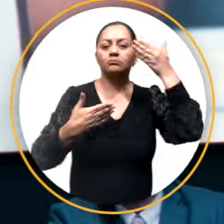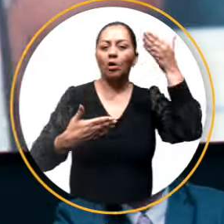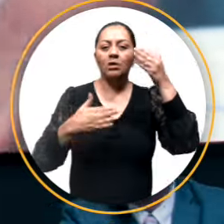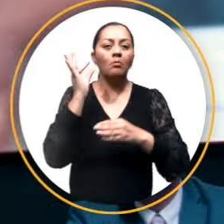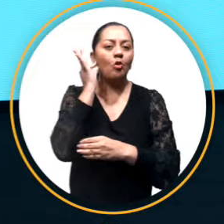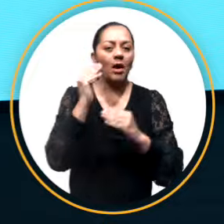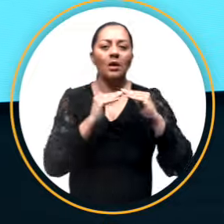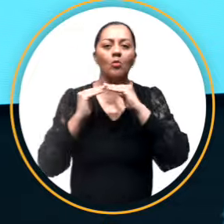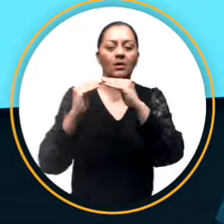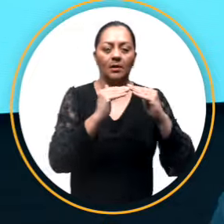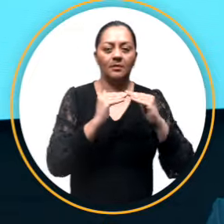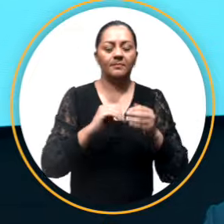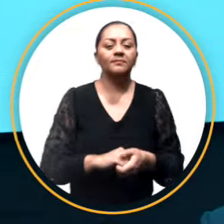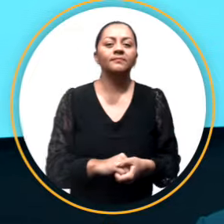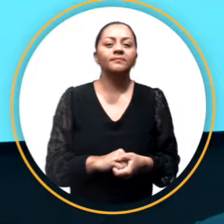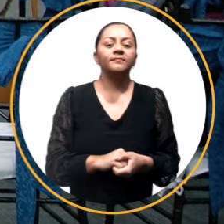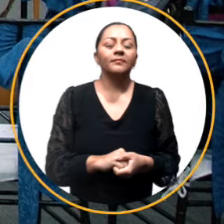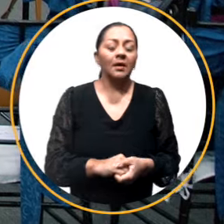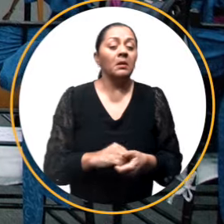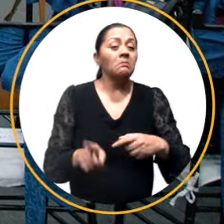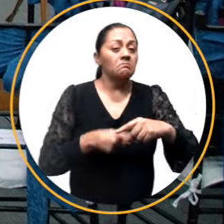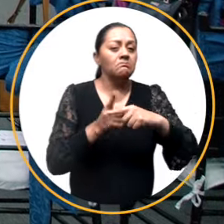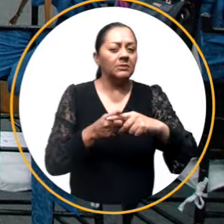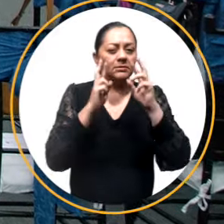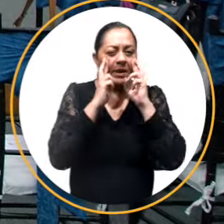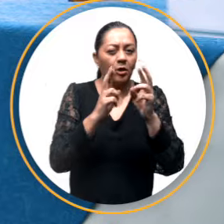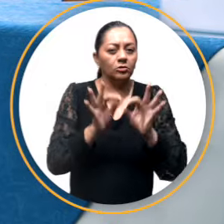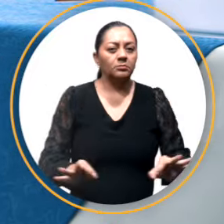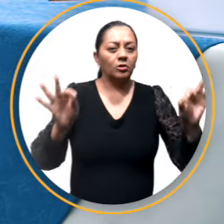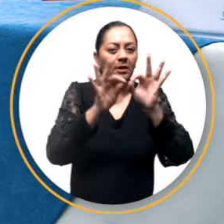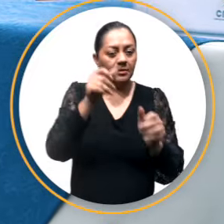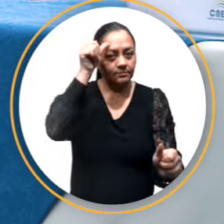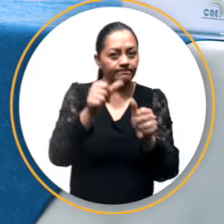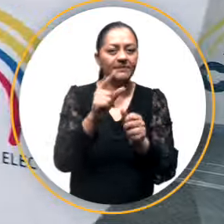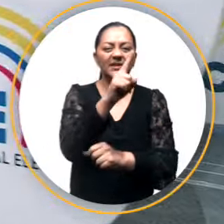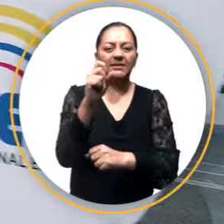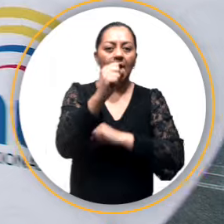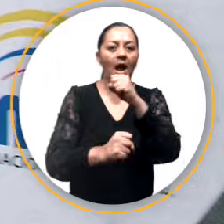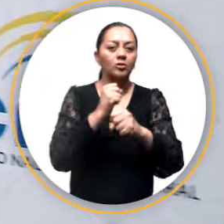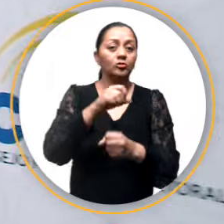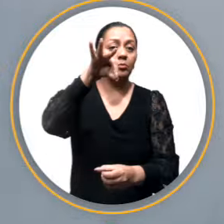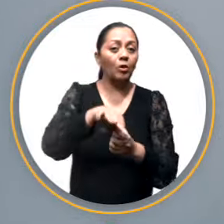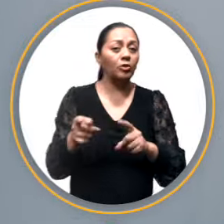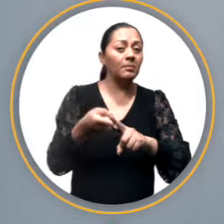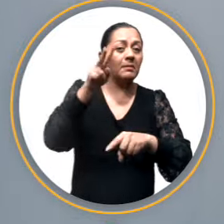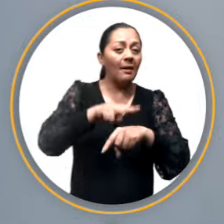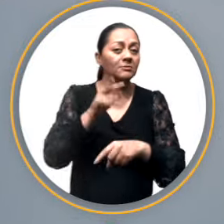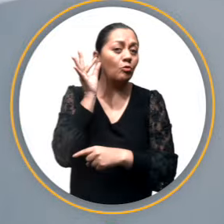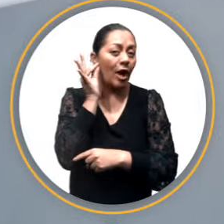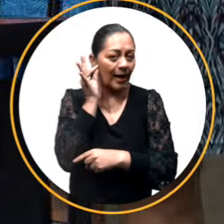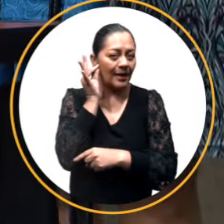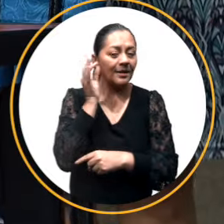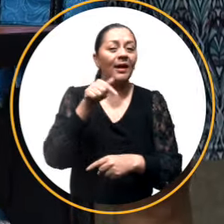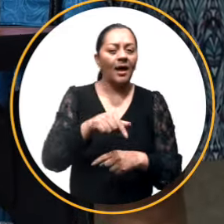política de las mujeres en igualdad de condiciones. Además, reconoció la importancia de conmemorar los 100 años del voto femenino y el